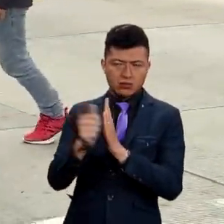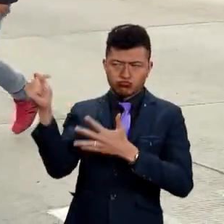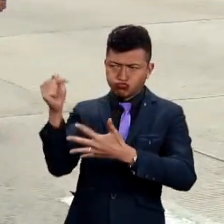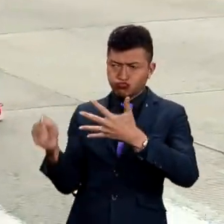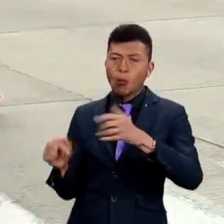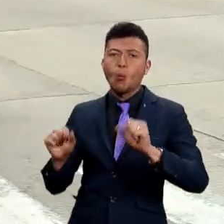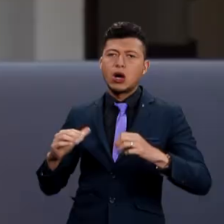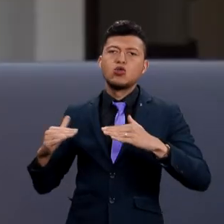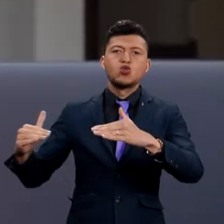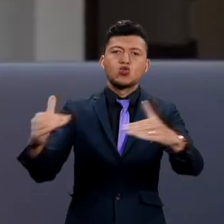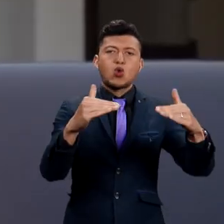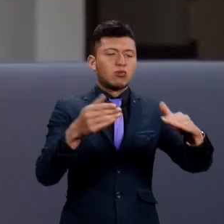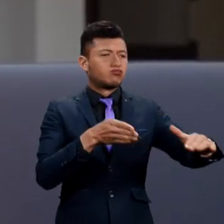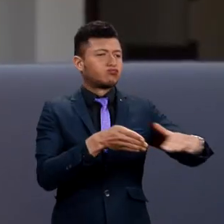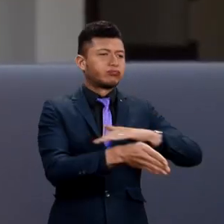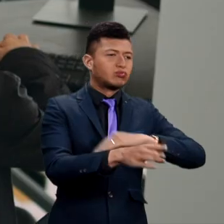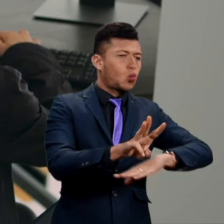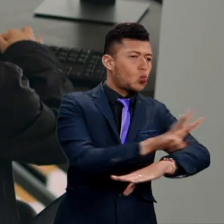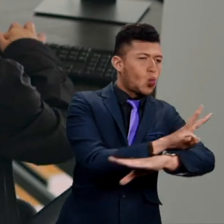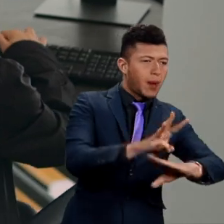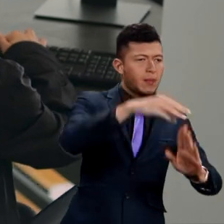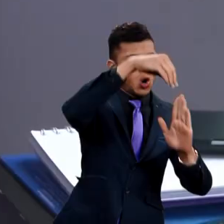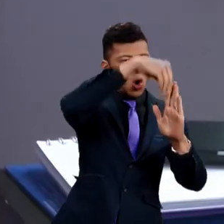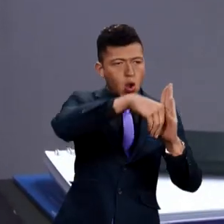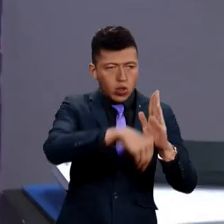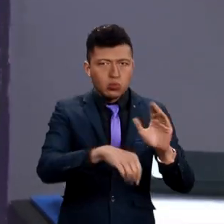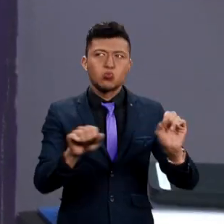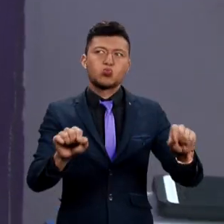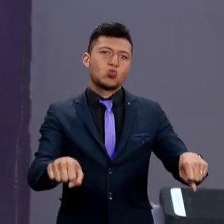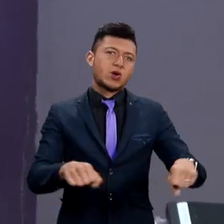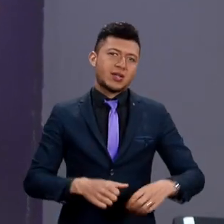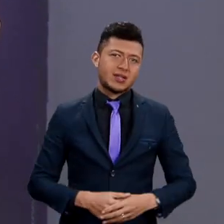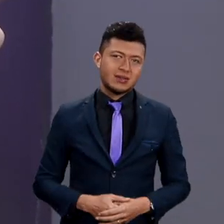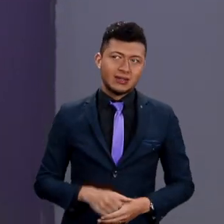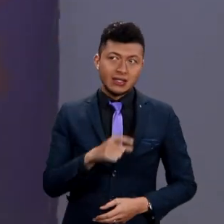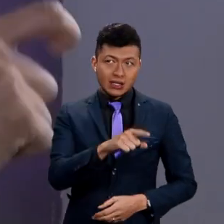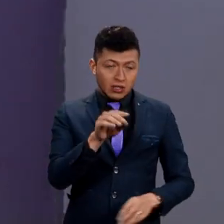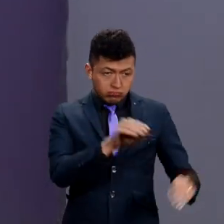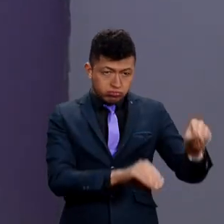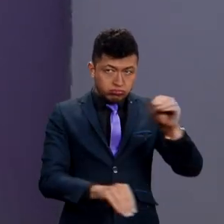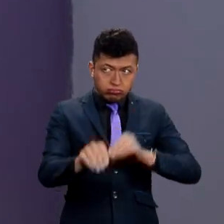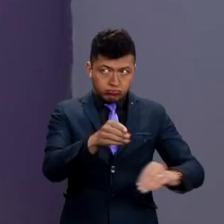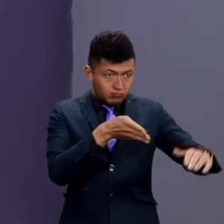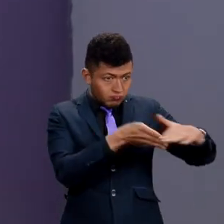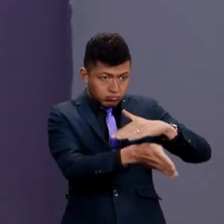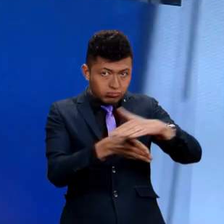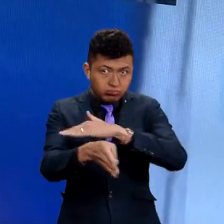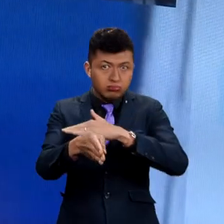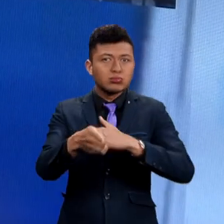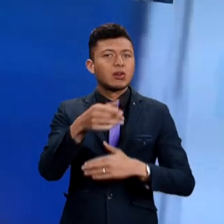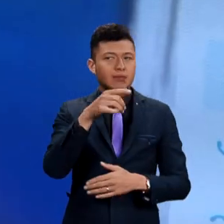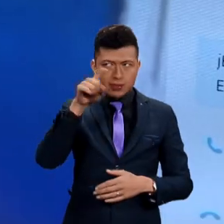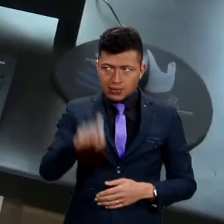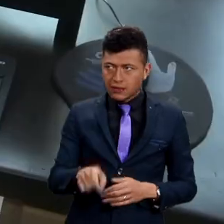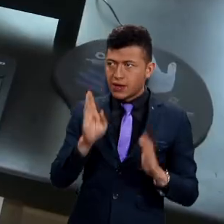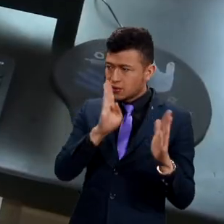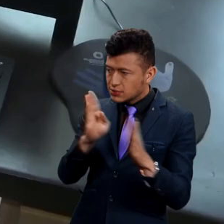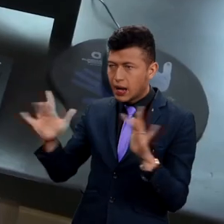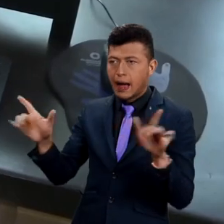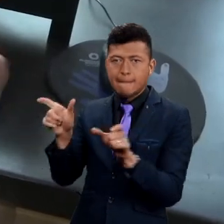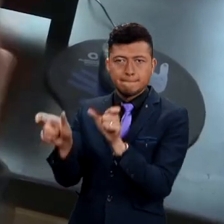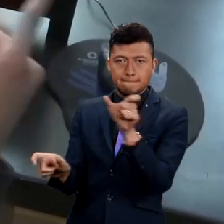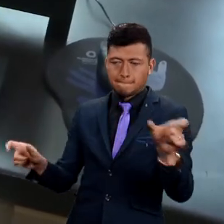intelectuales o técnicas, puedan acceder en igualdad de condiciones a la web y sus contenidos. El desarrollo de un sitio accesible debe